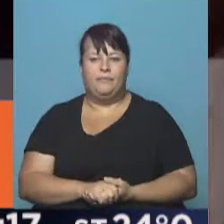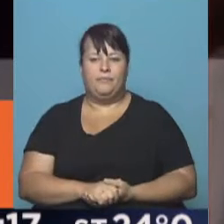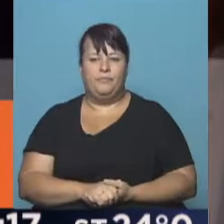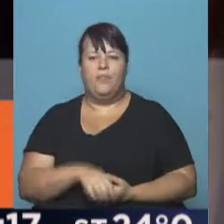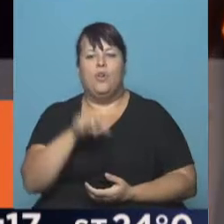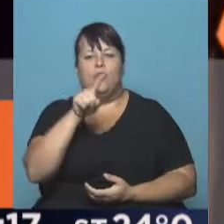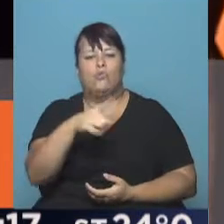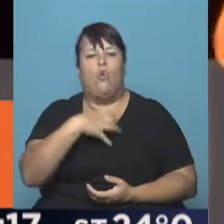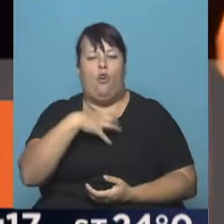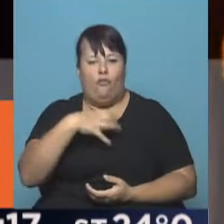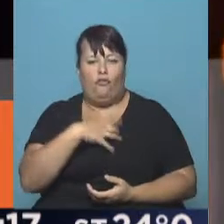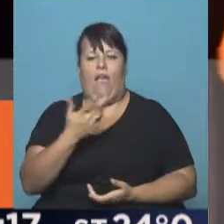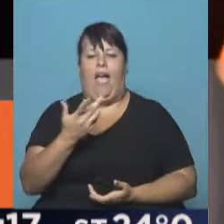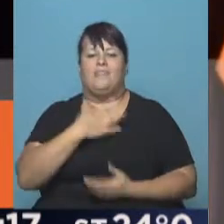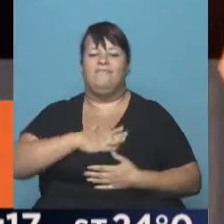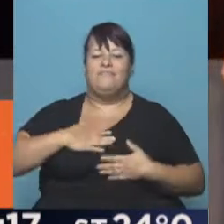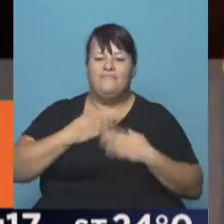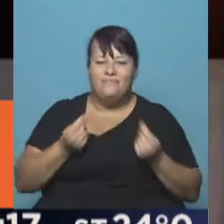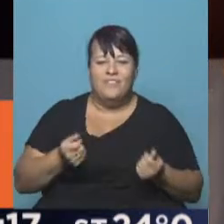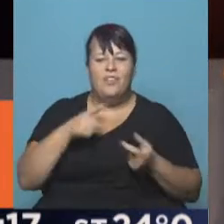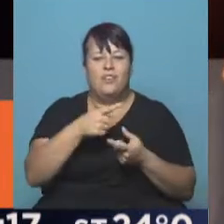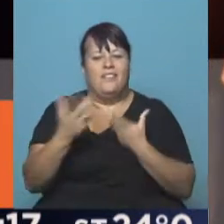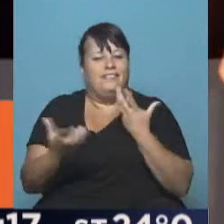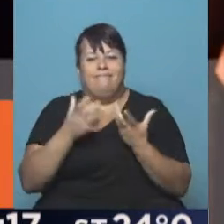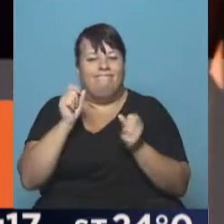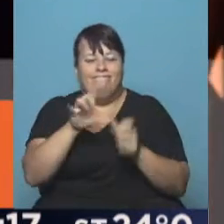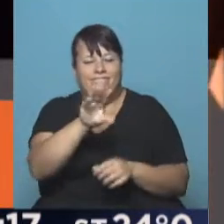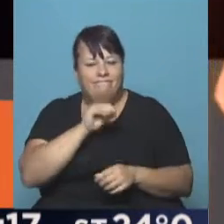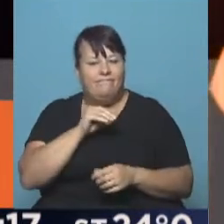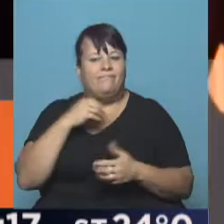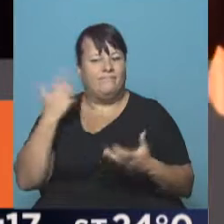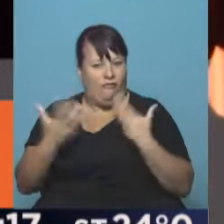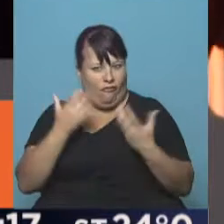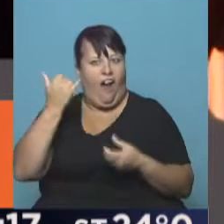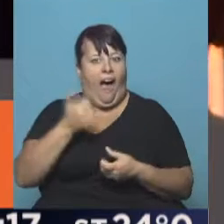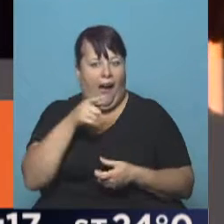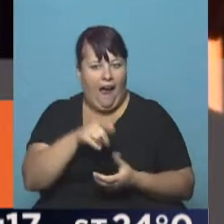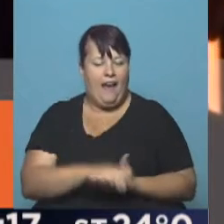su confianza, su intuición, su fuego, el fuego que tiene,